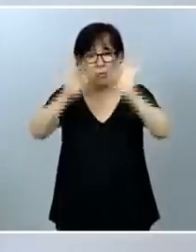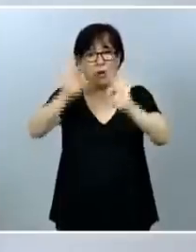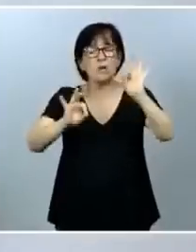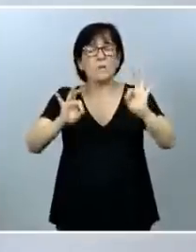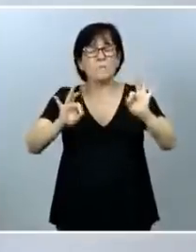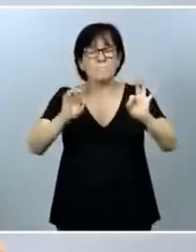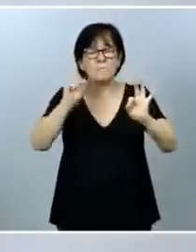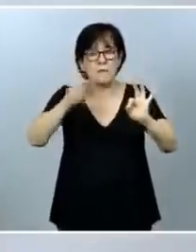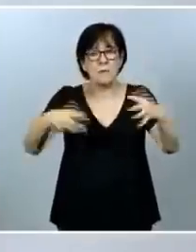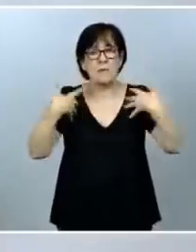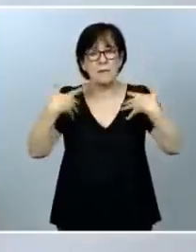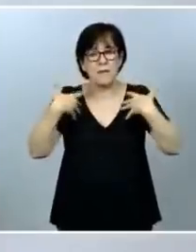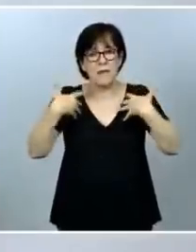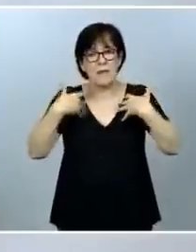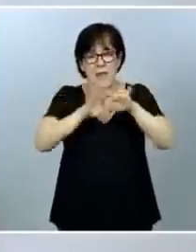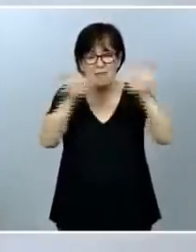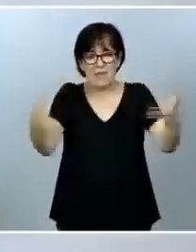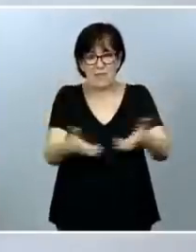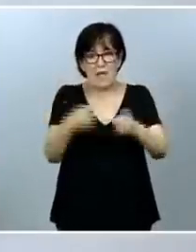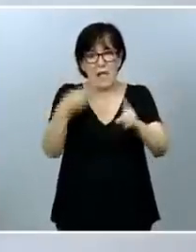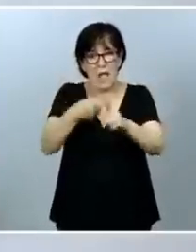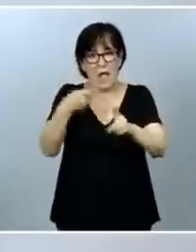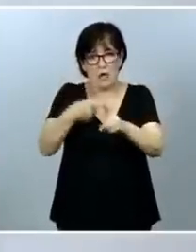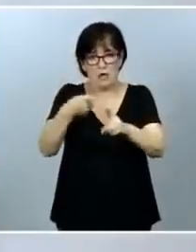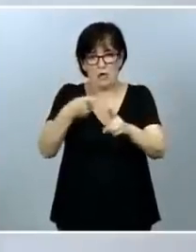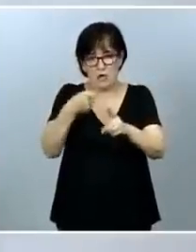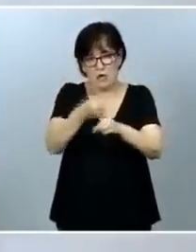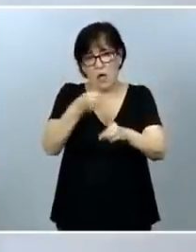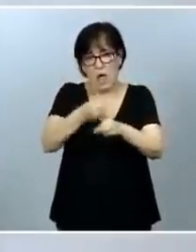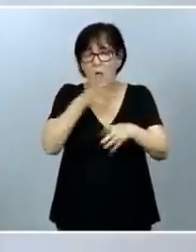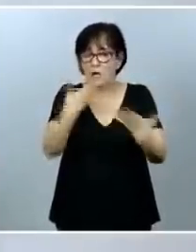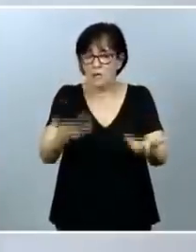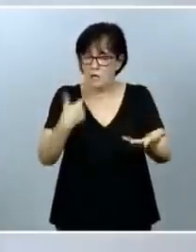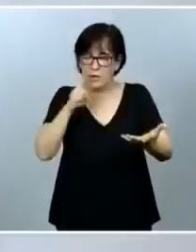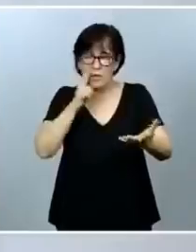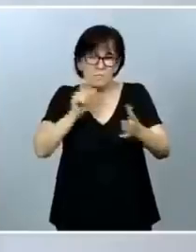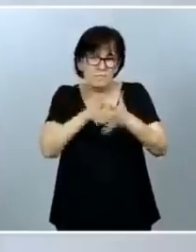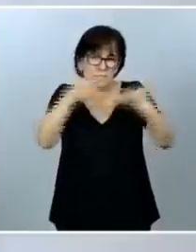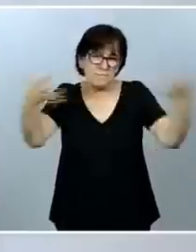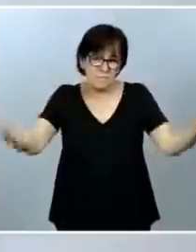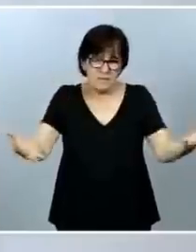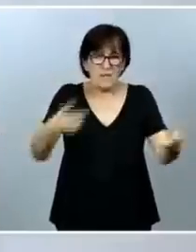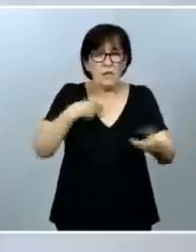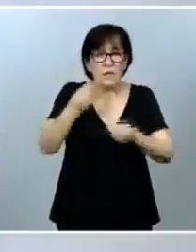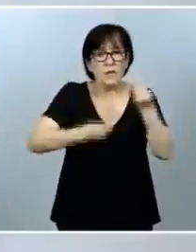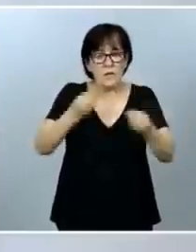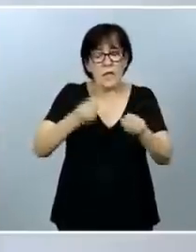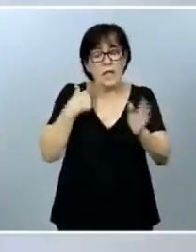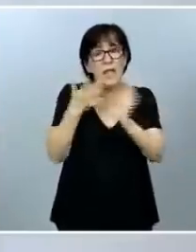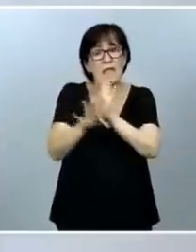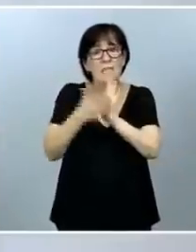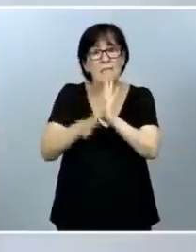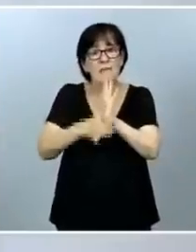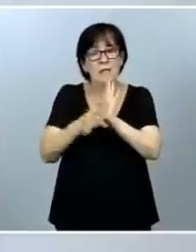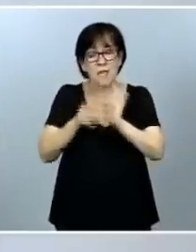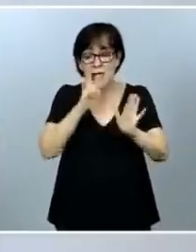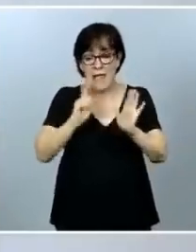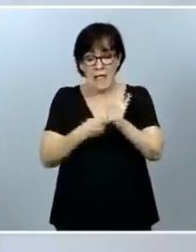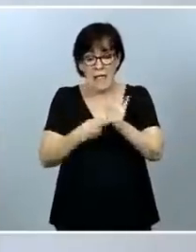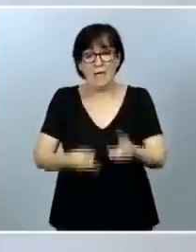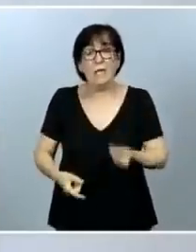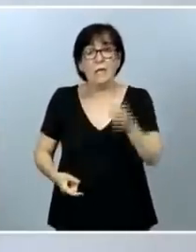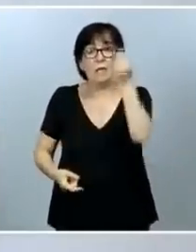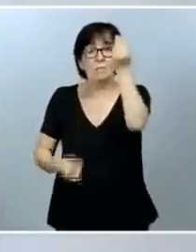de ciberacoso. La envergadura y el carácter multifacético de este fenómeno es lo que explica que la ley que presentemos hoy tenga un